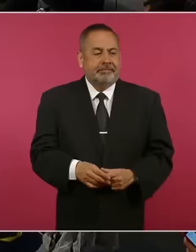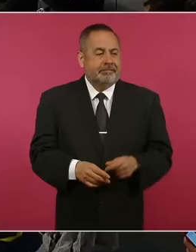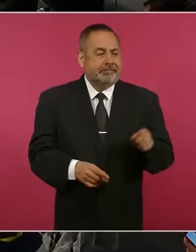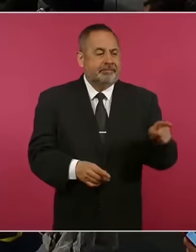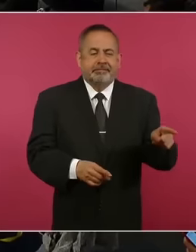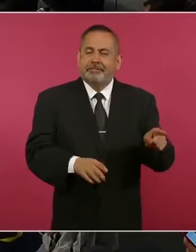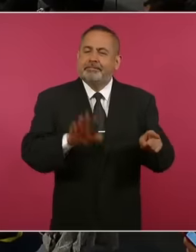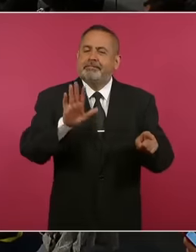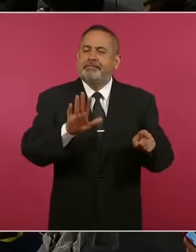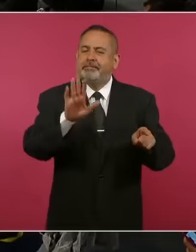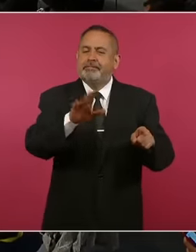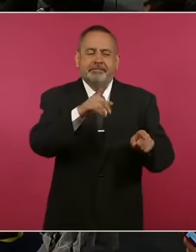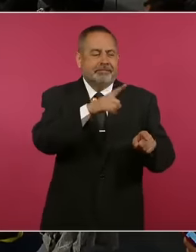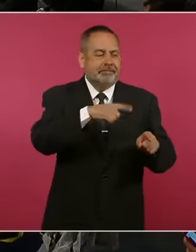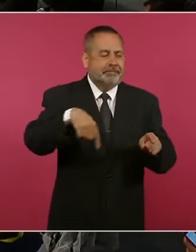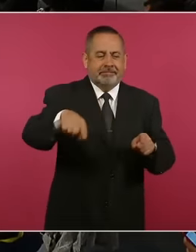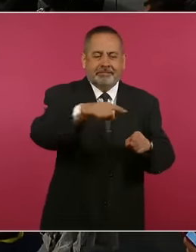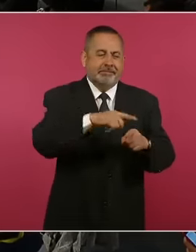disfraces.